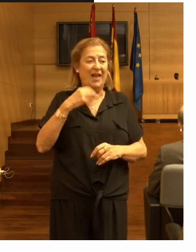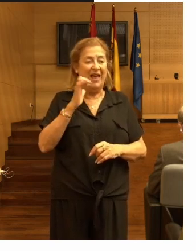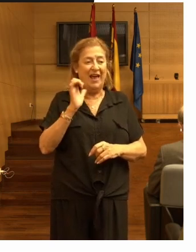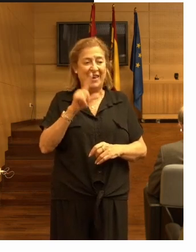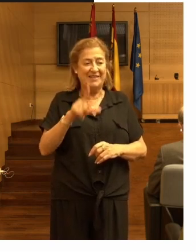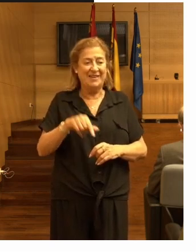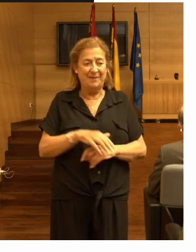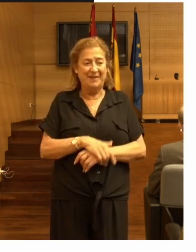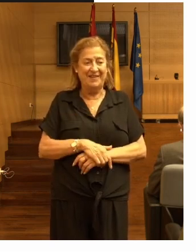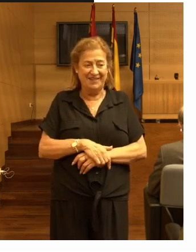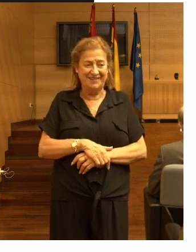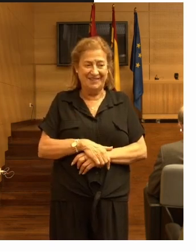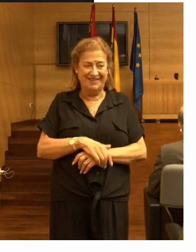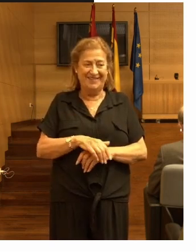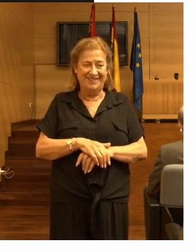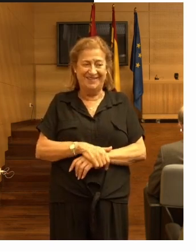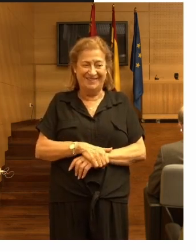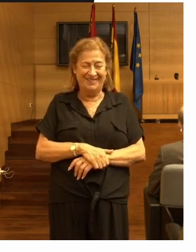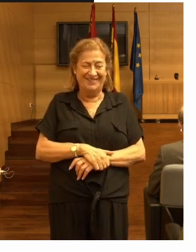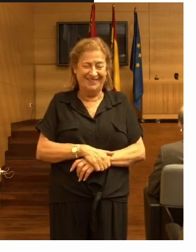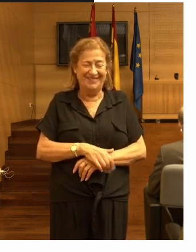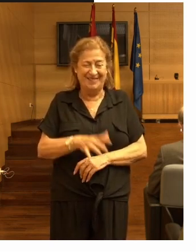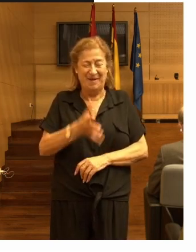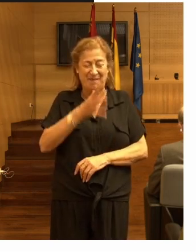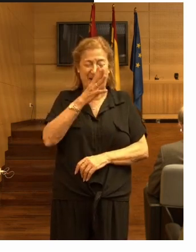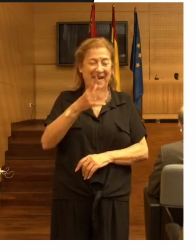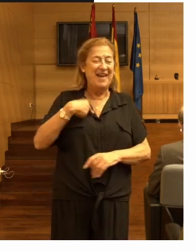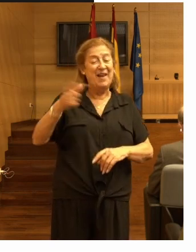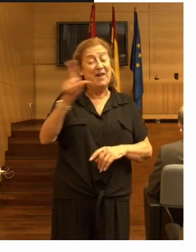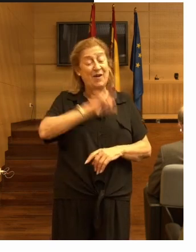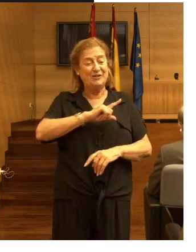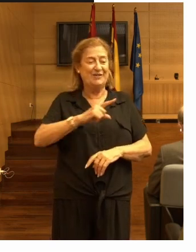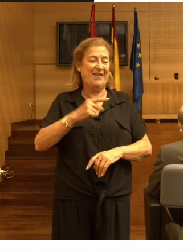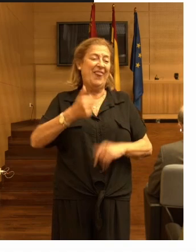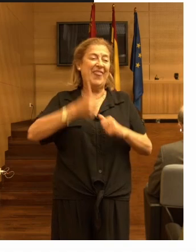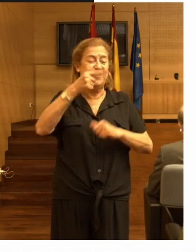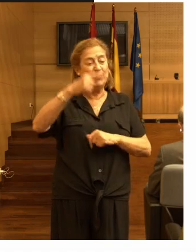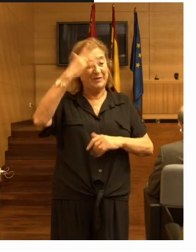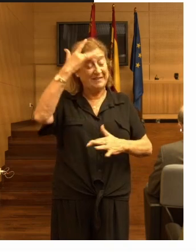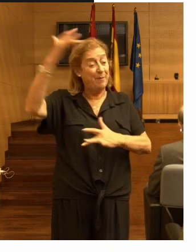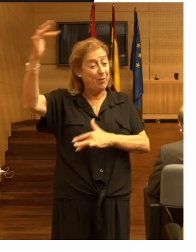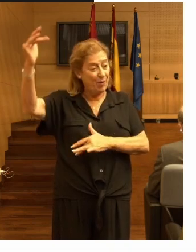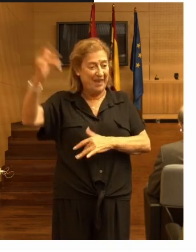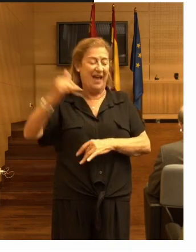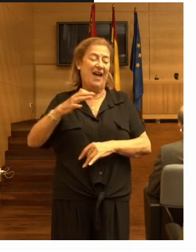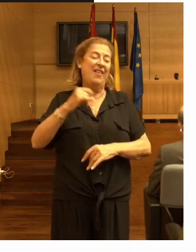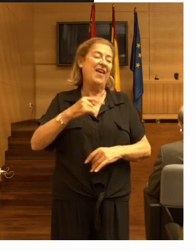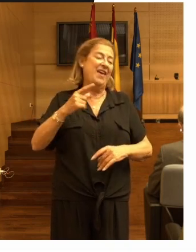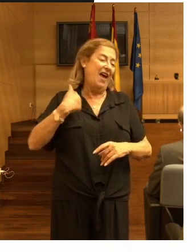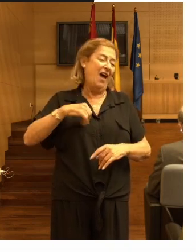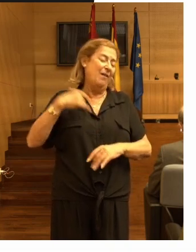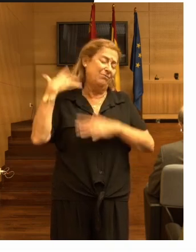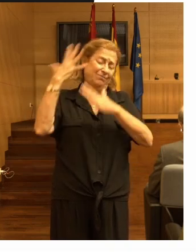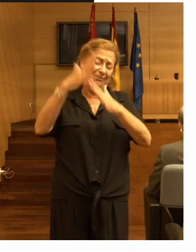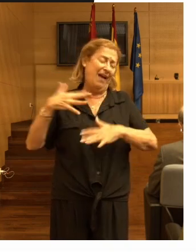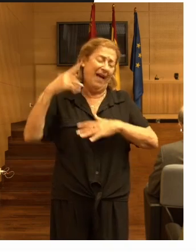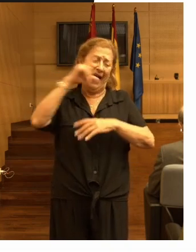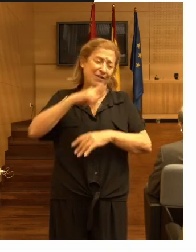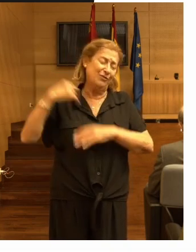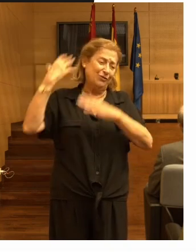para que nos deleite con su sabiduría de décadas sobre